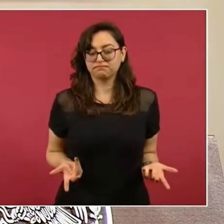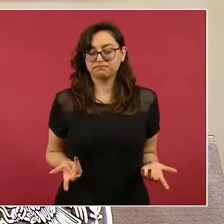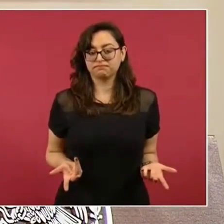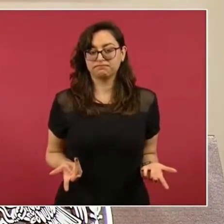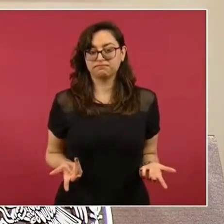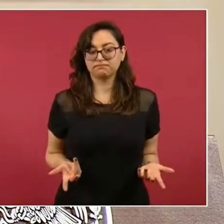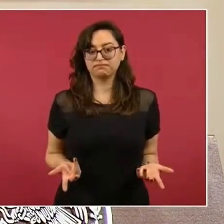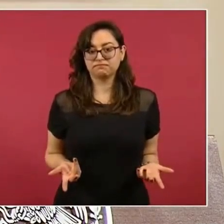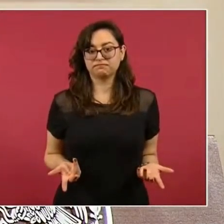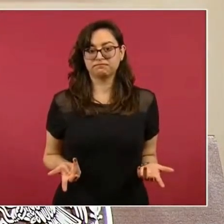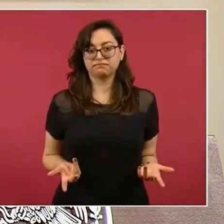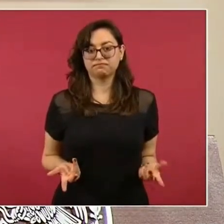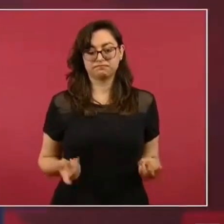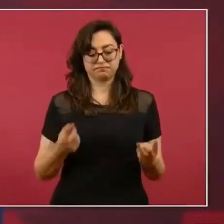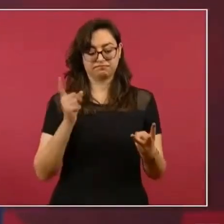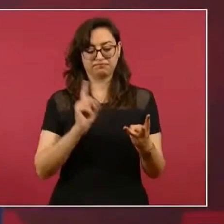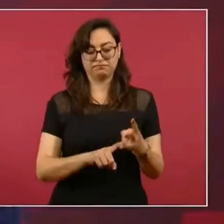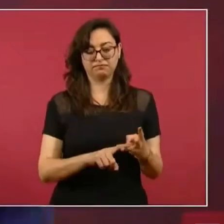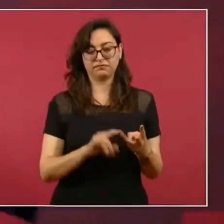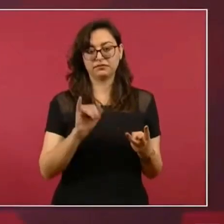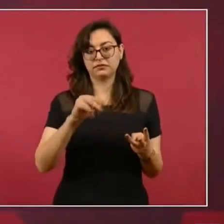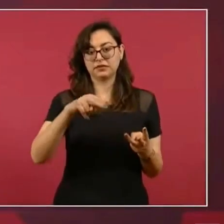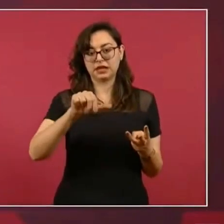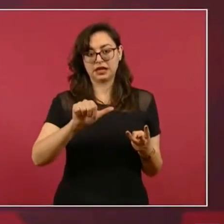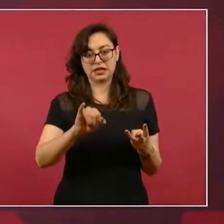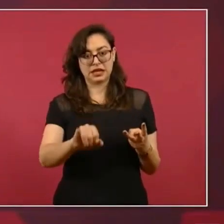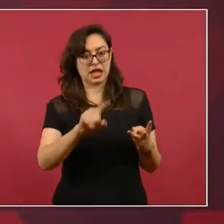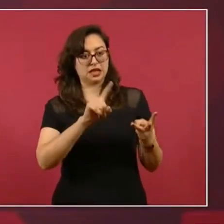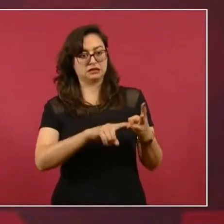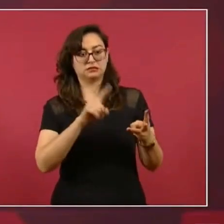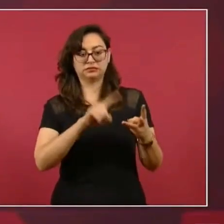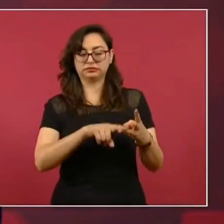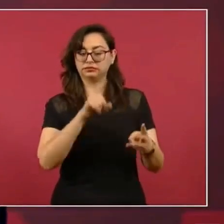La transparencia. ¿Quién no está?